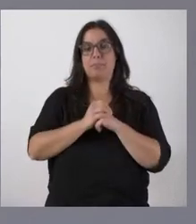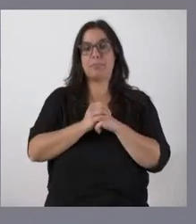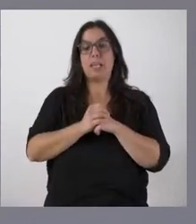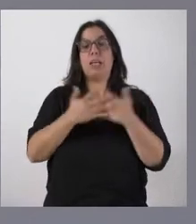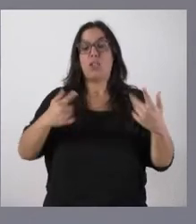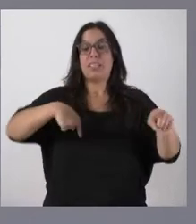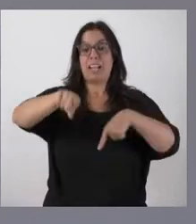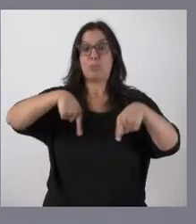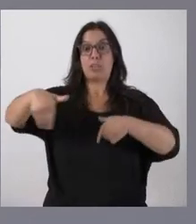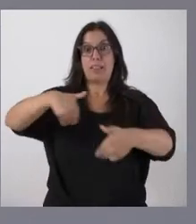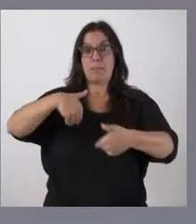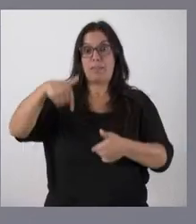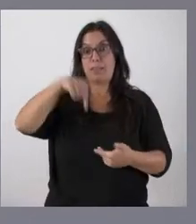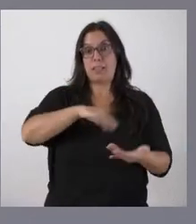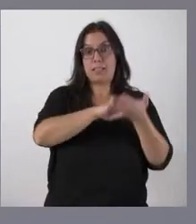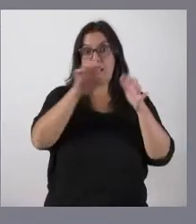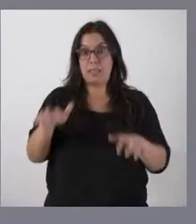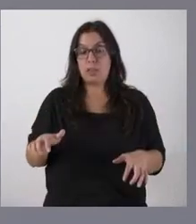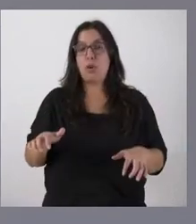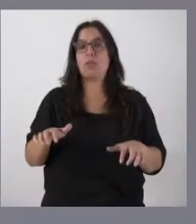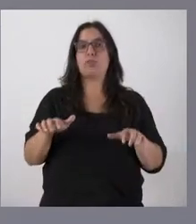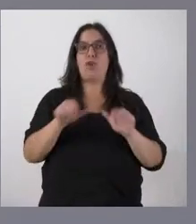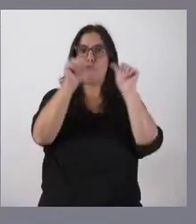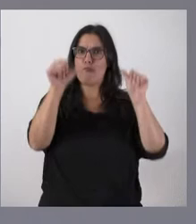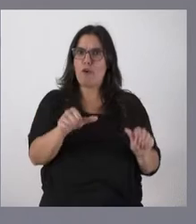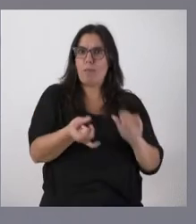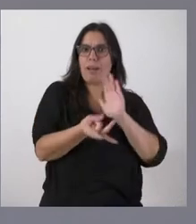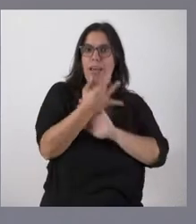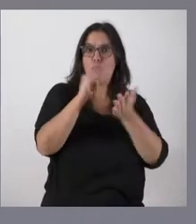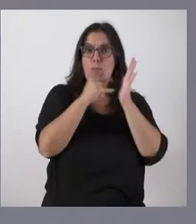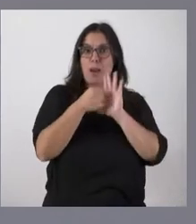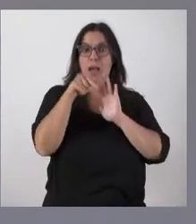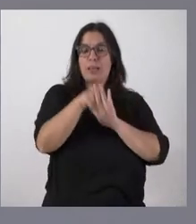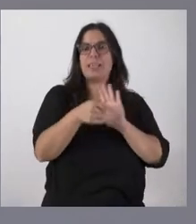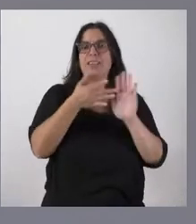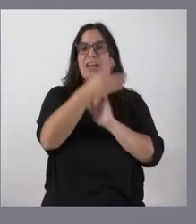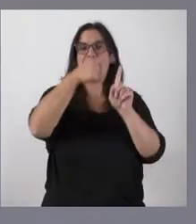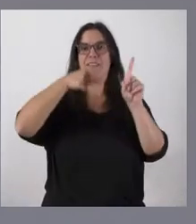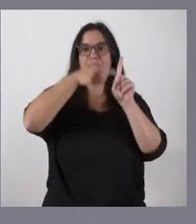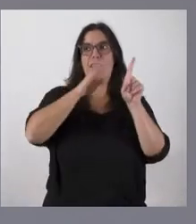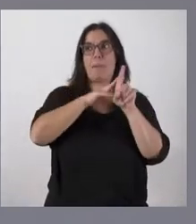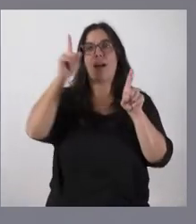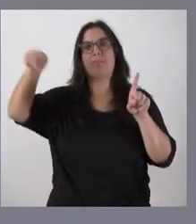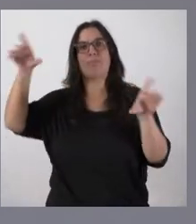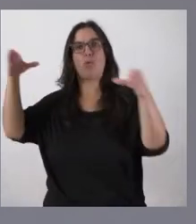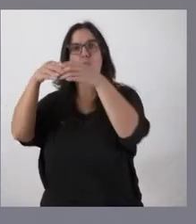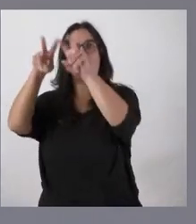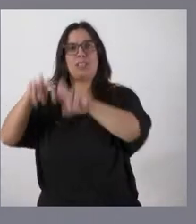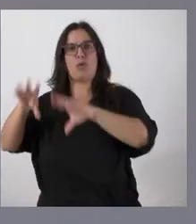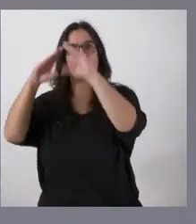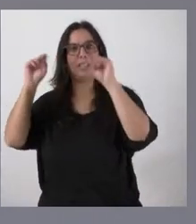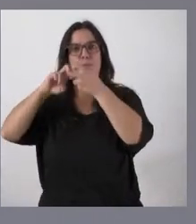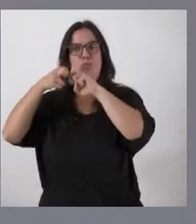transporte a la demanda que tenemos configurado en Castilla y León se convierte en la referencia para este estudio internacional